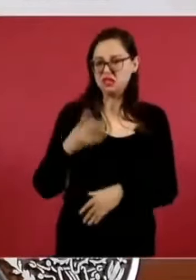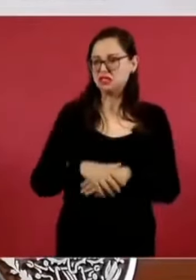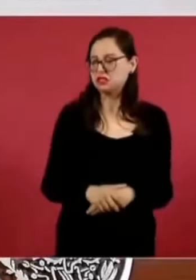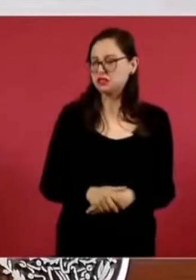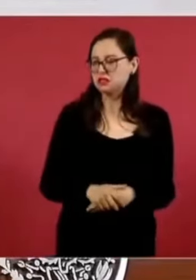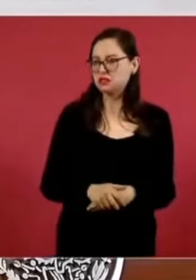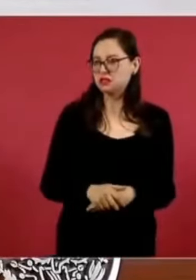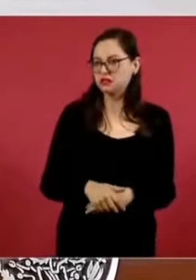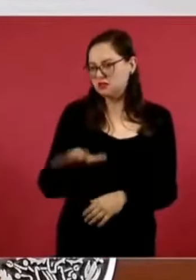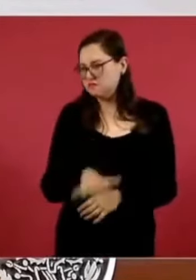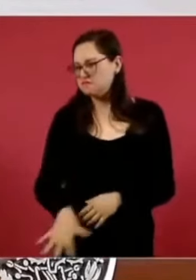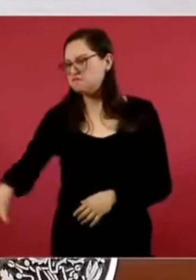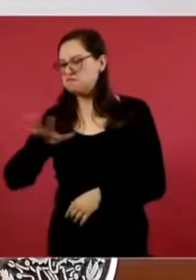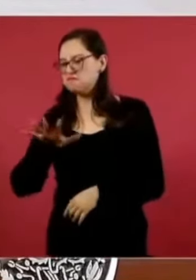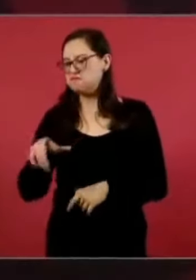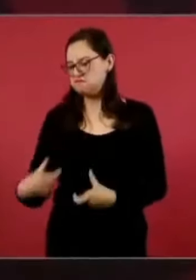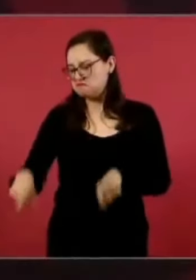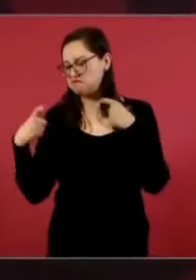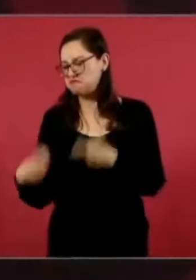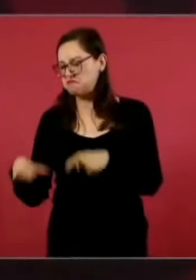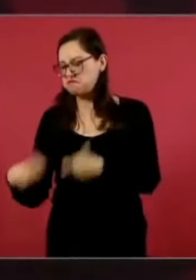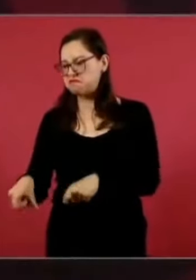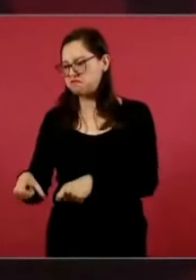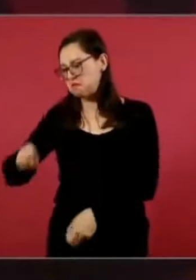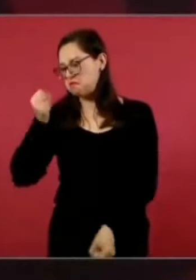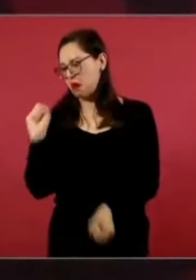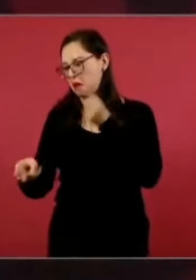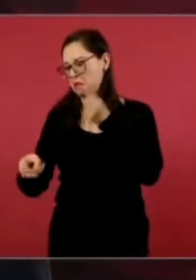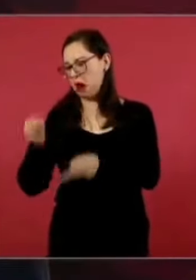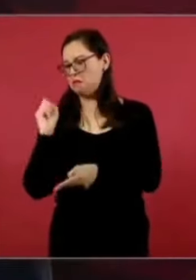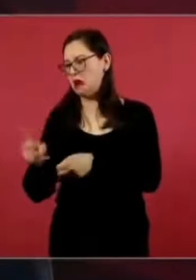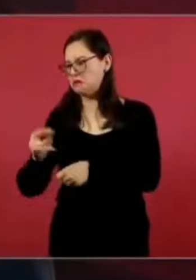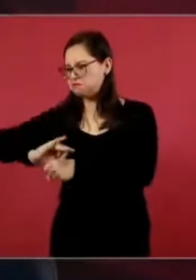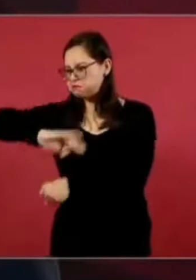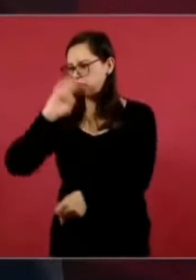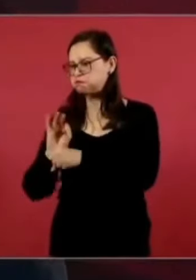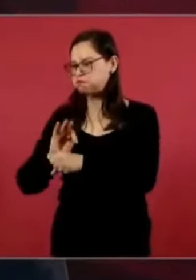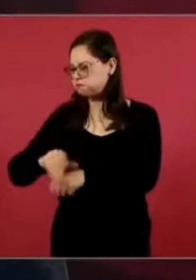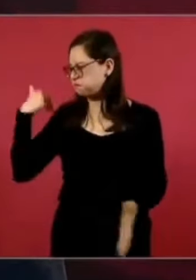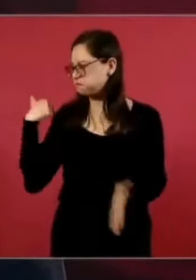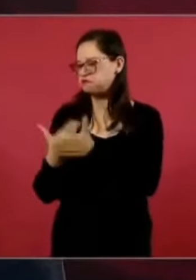beneficiar y mantener los privilegios de una minoría rapaz.